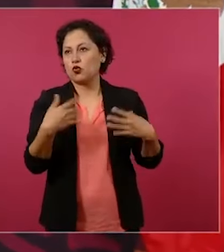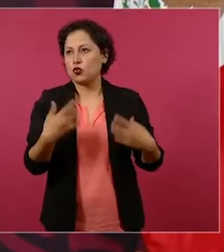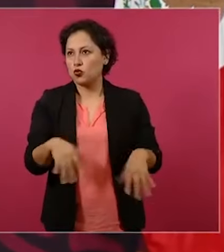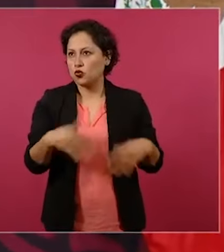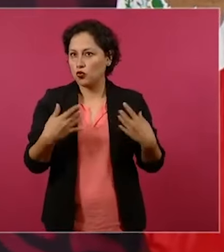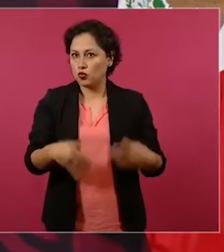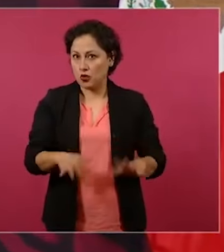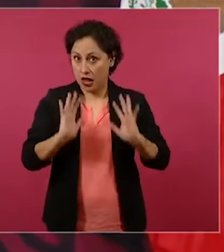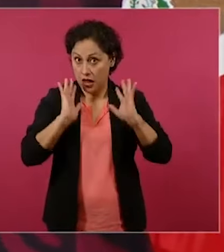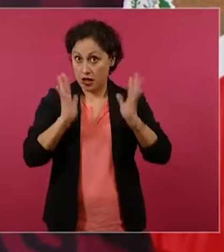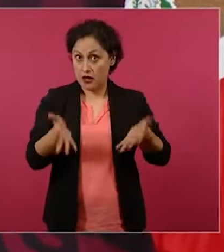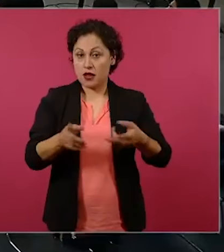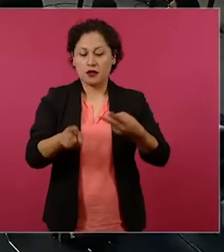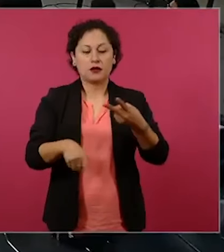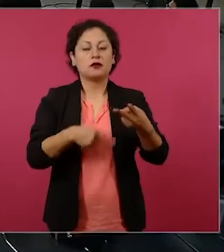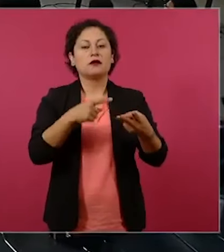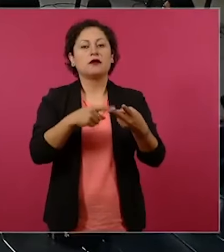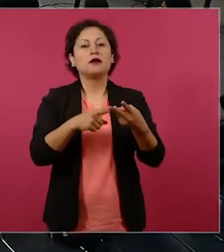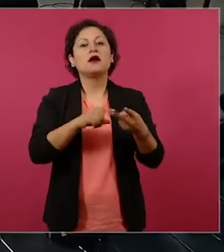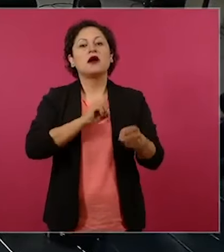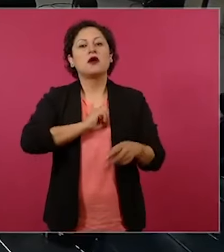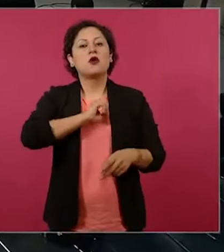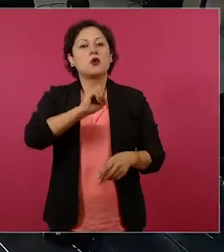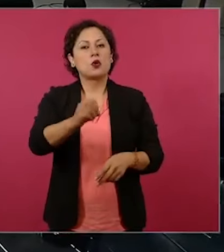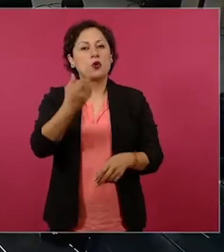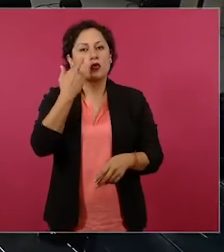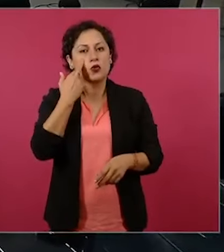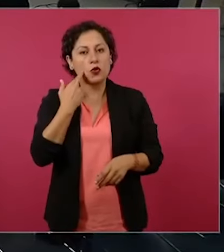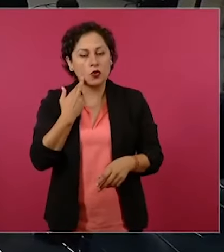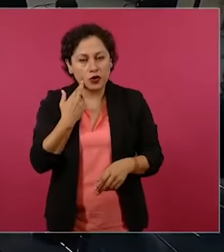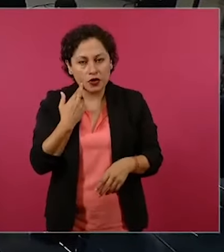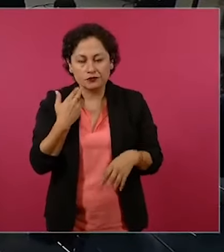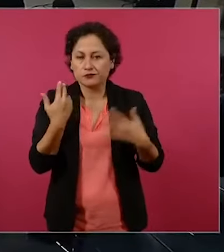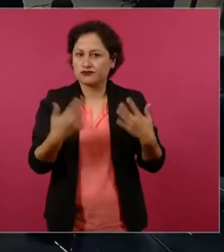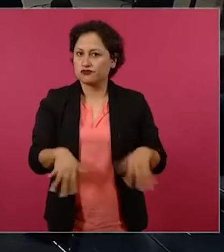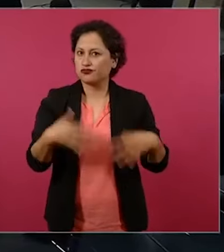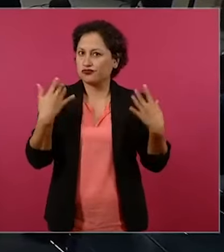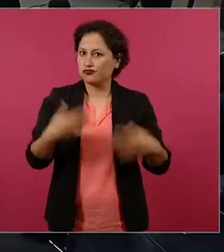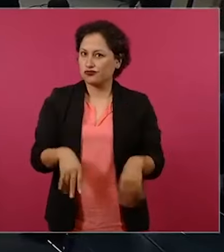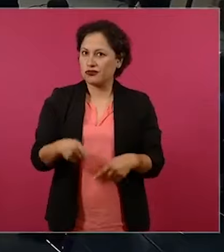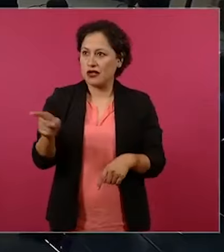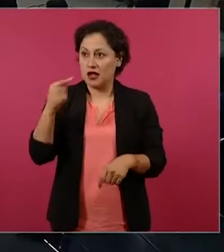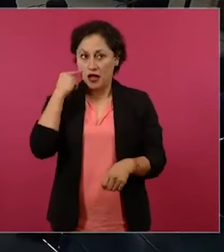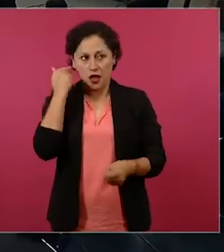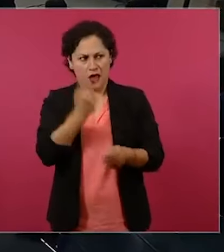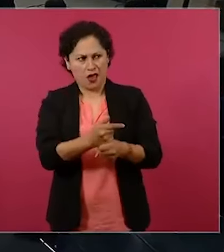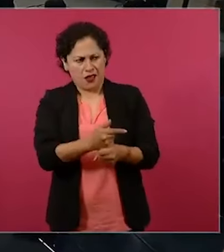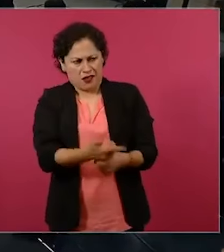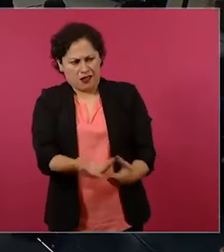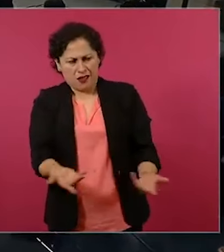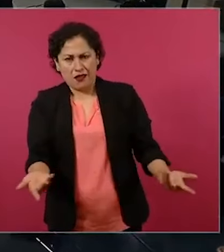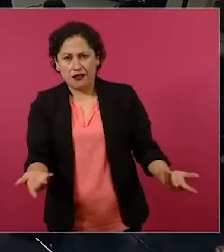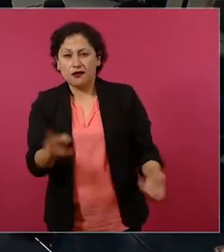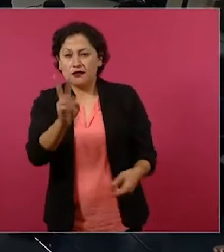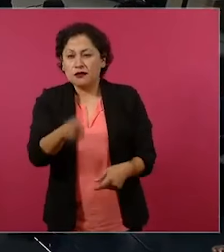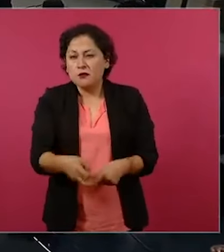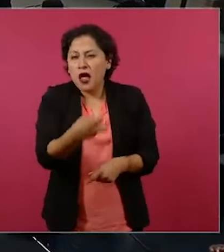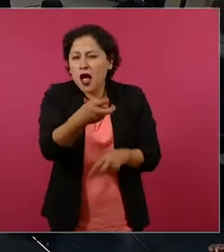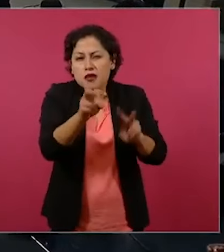que existía desde siempre,